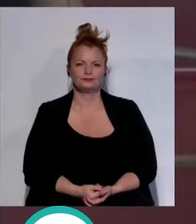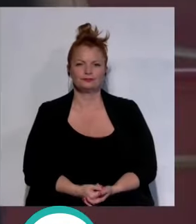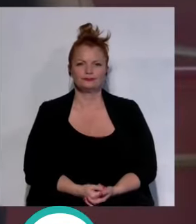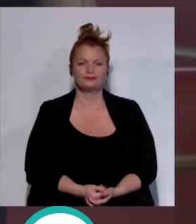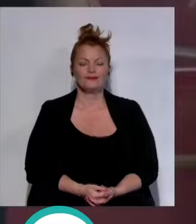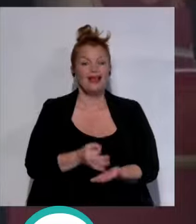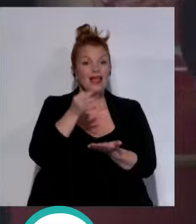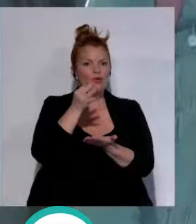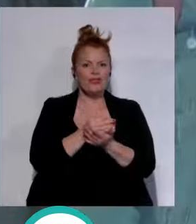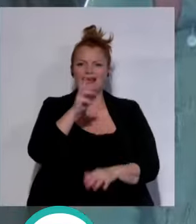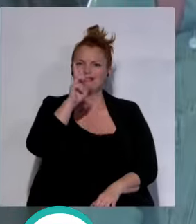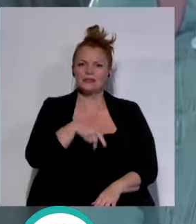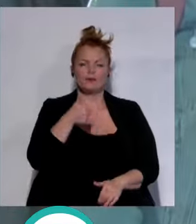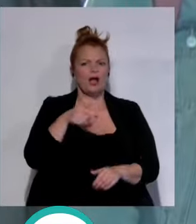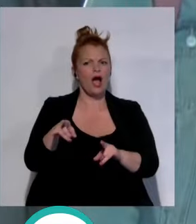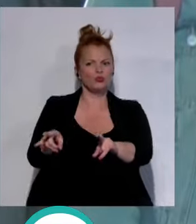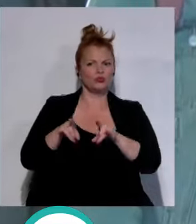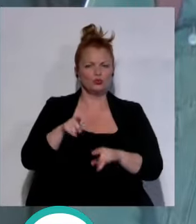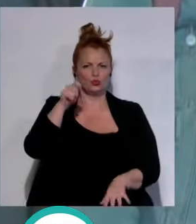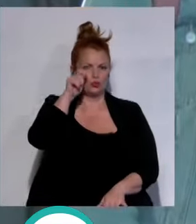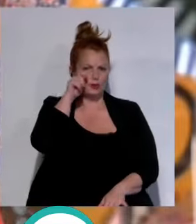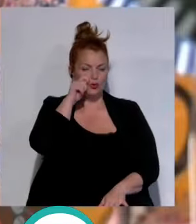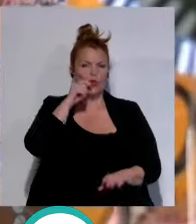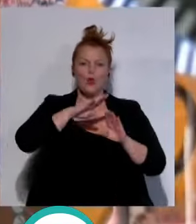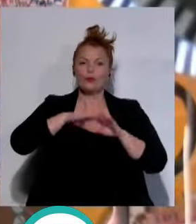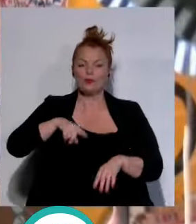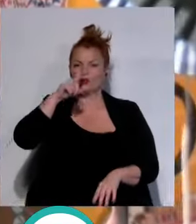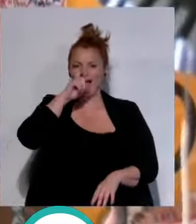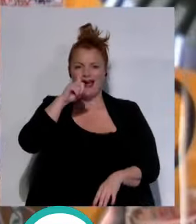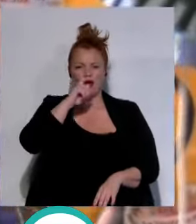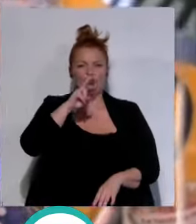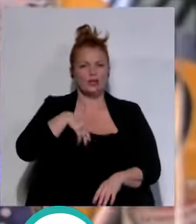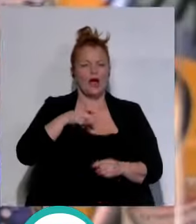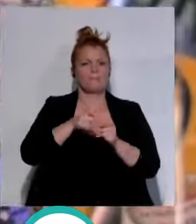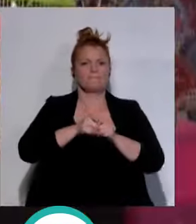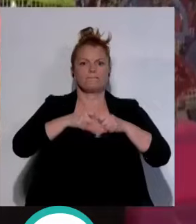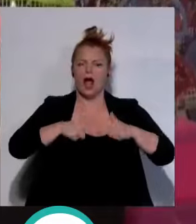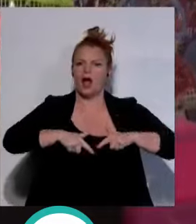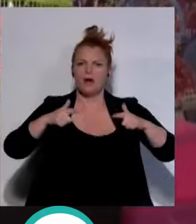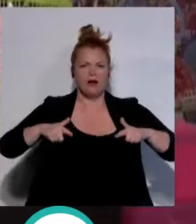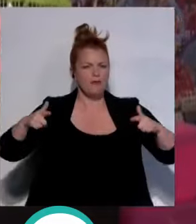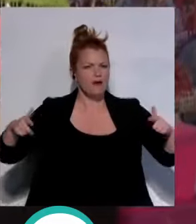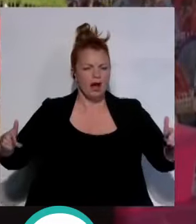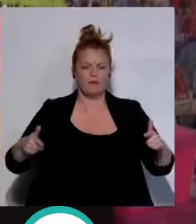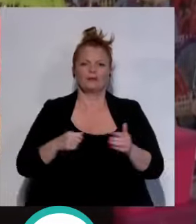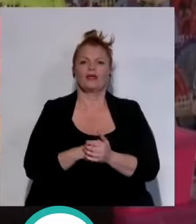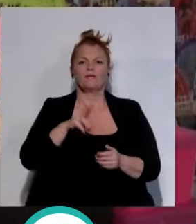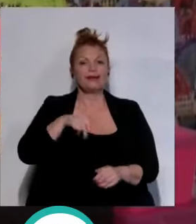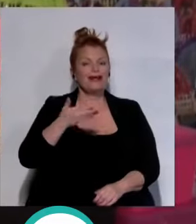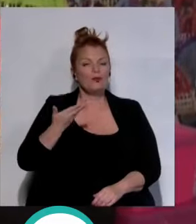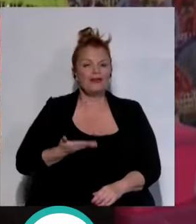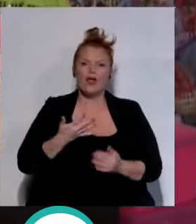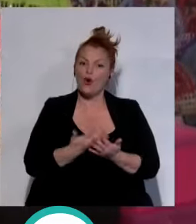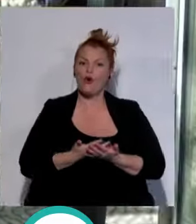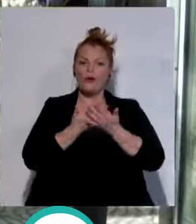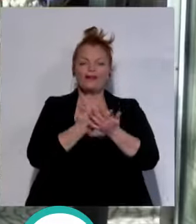La ciudad siempre ha sido un gran atractivo turístico, aunque en los últimos años ese interés ha crecido a pasos agigantados. De ahí la importancia